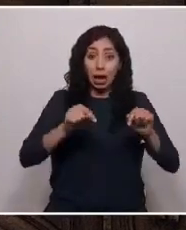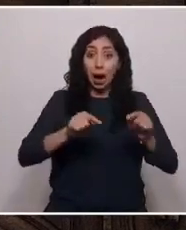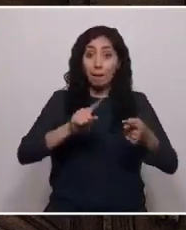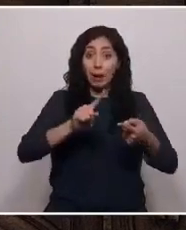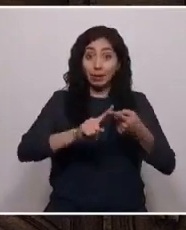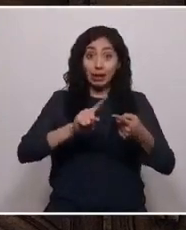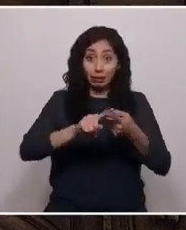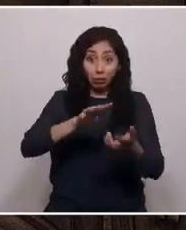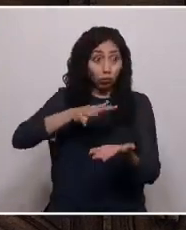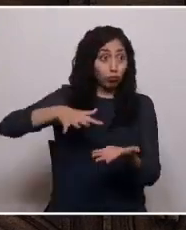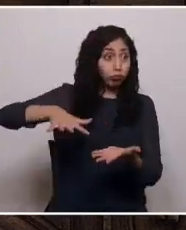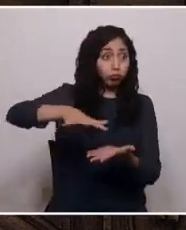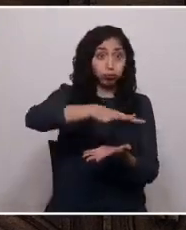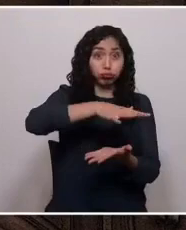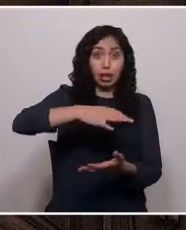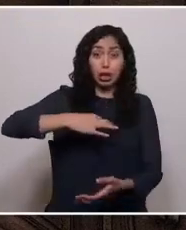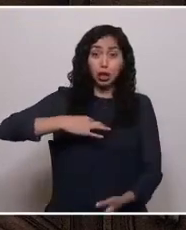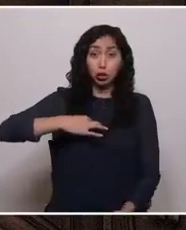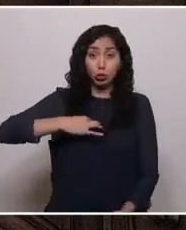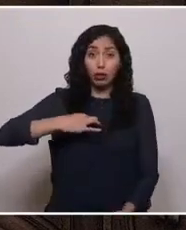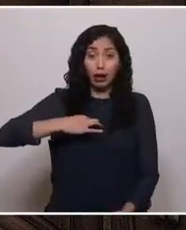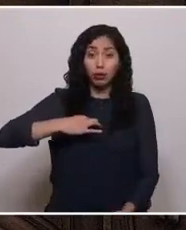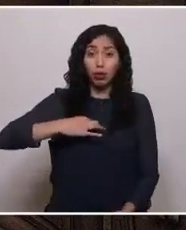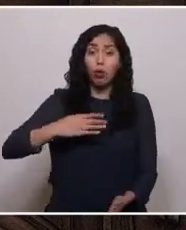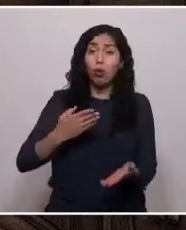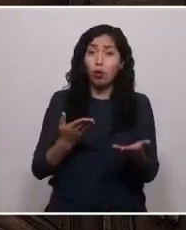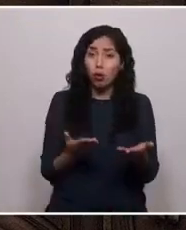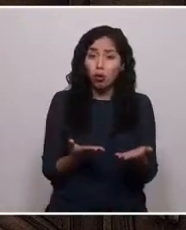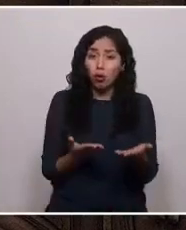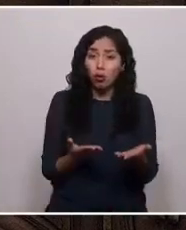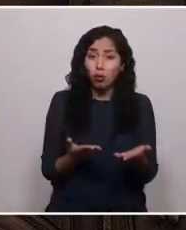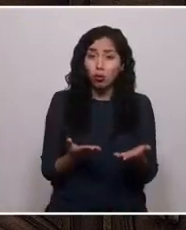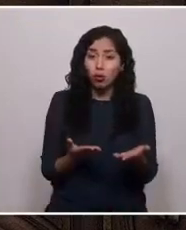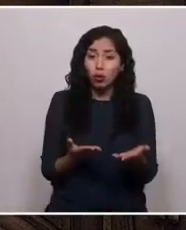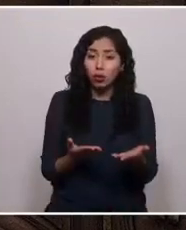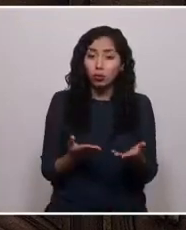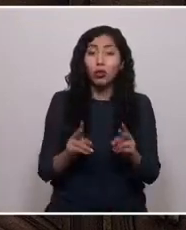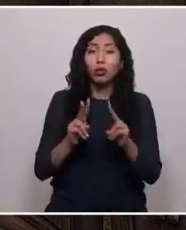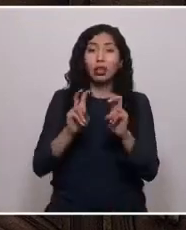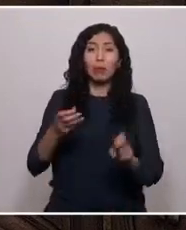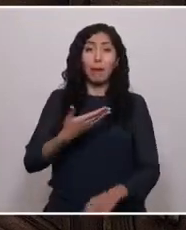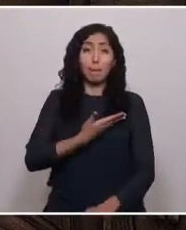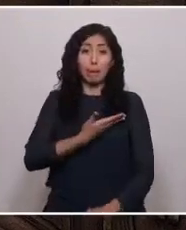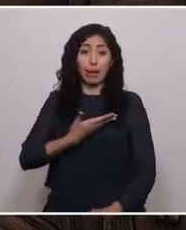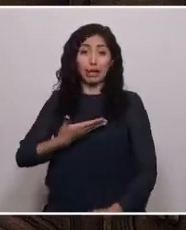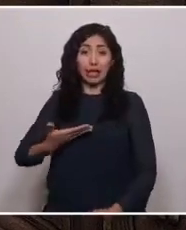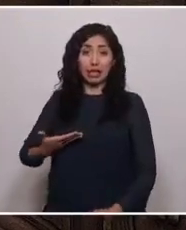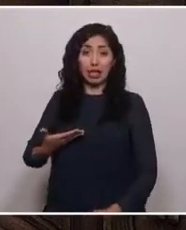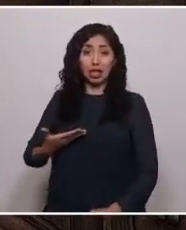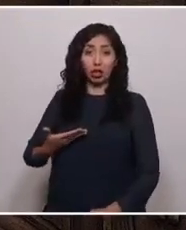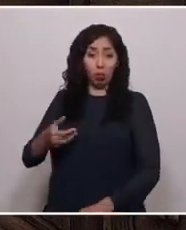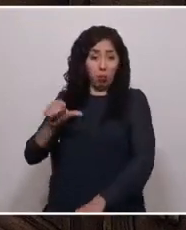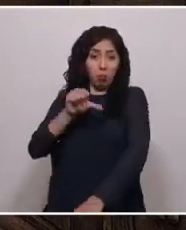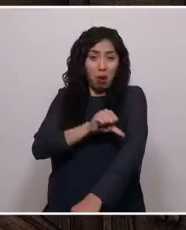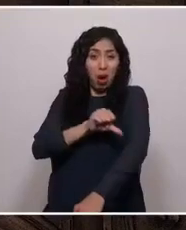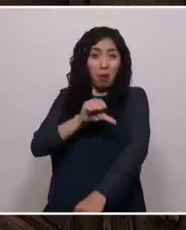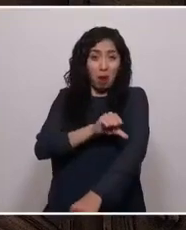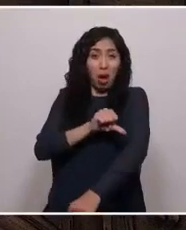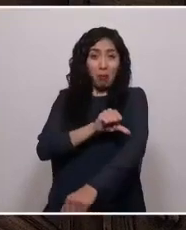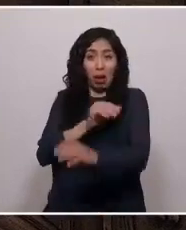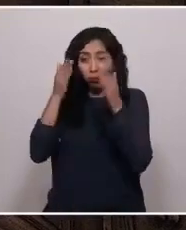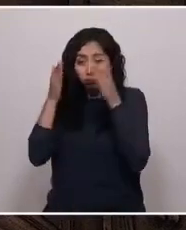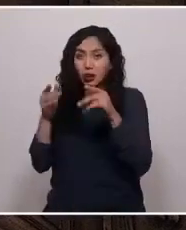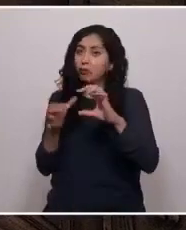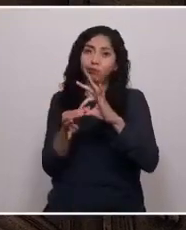ciudadana es desde luego incompatible con el presidencialismo y el centralismo actual vigente.